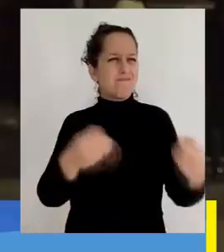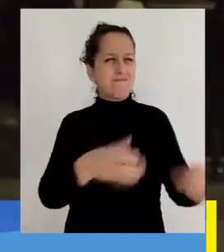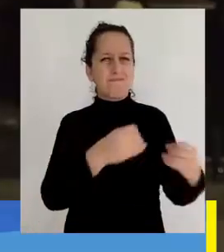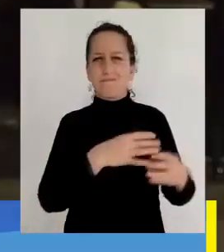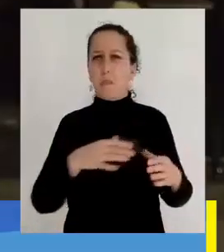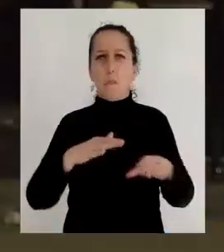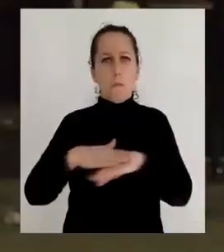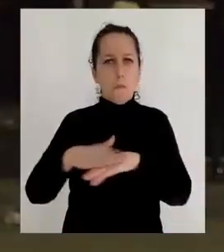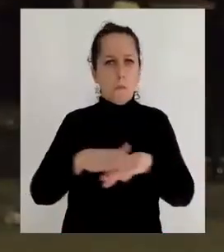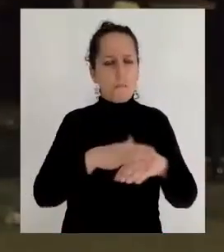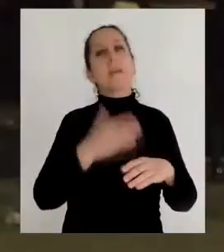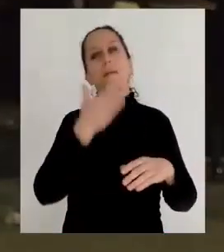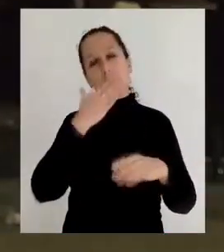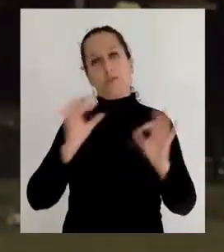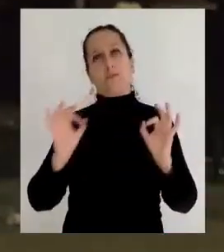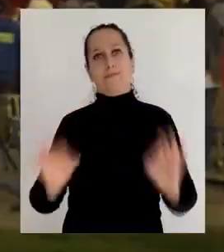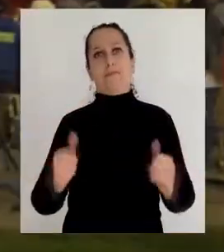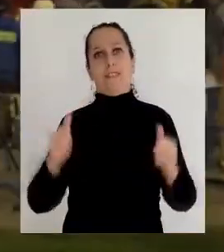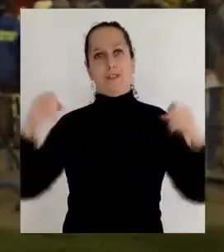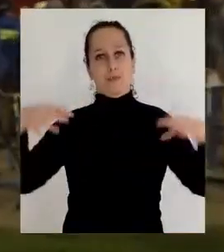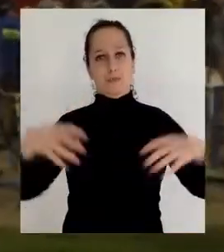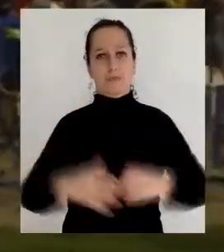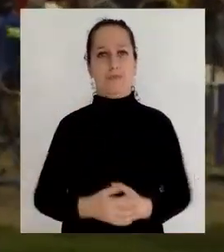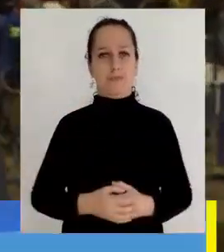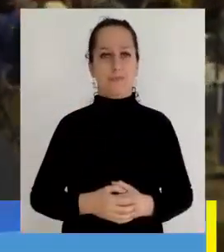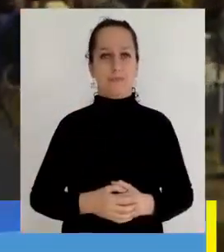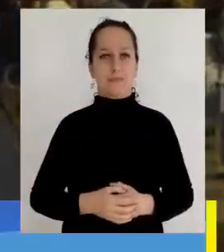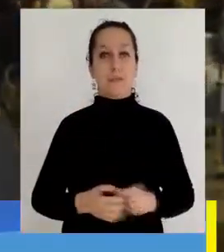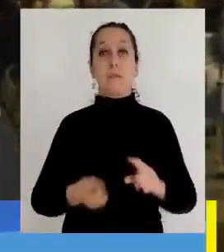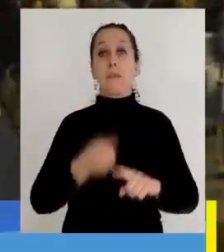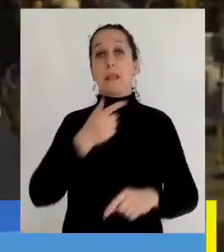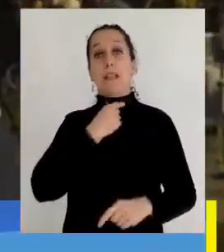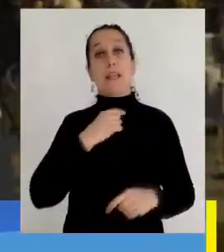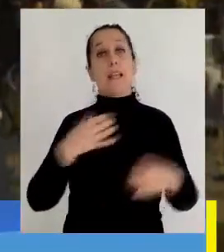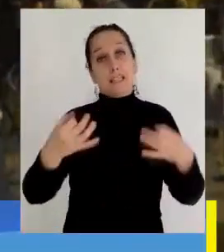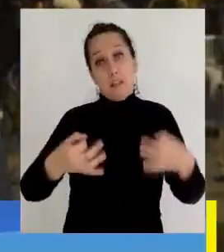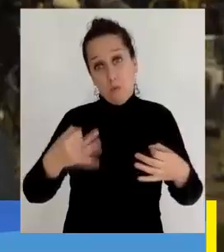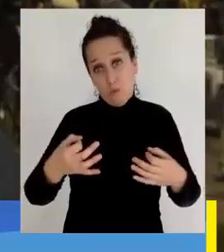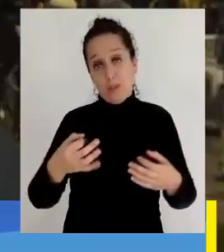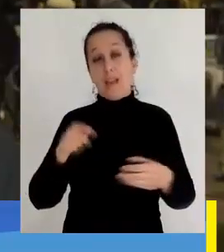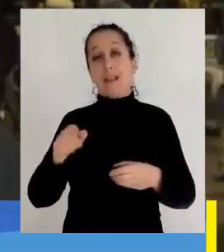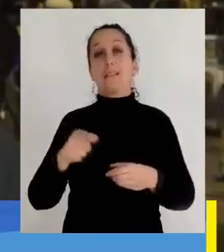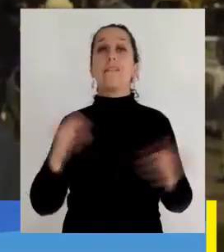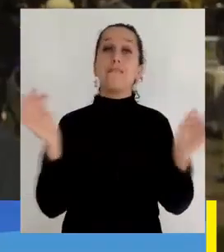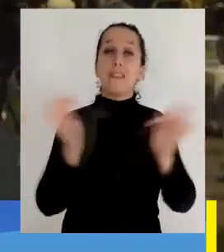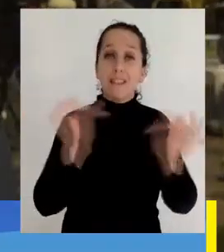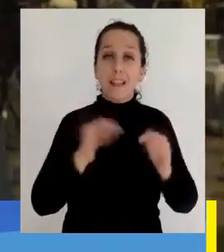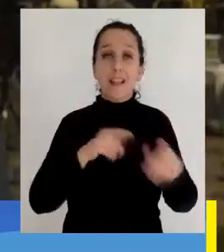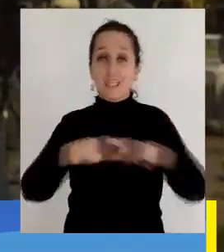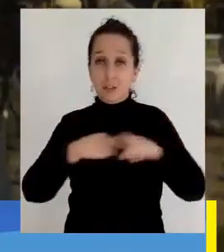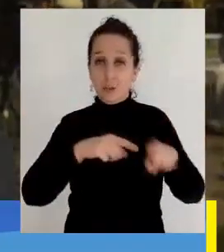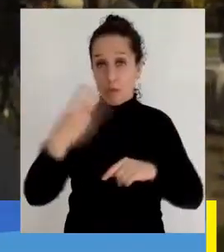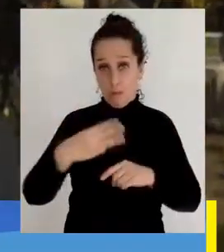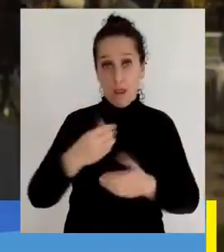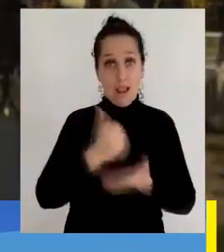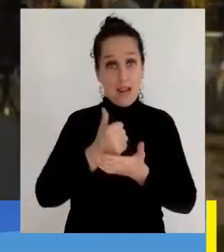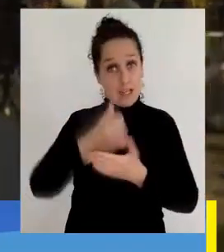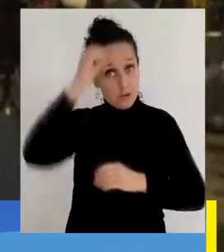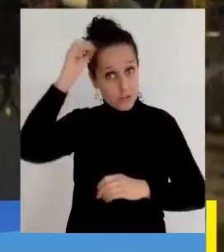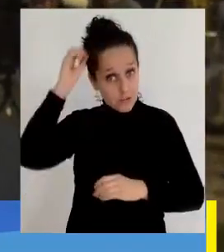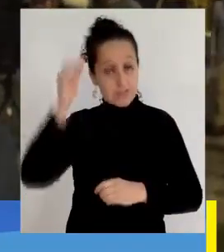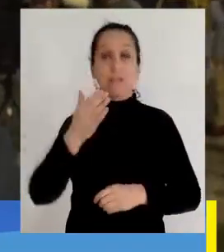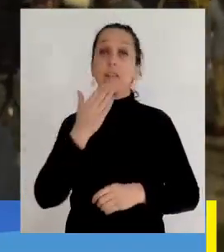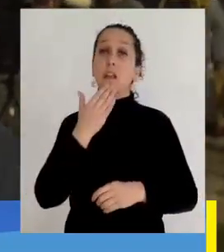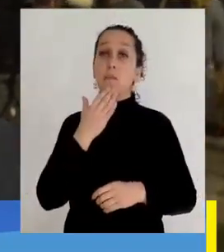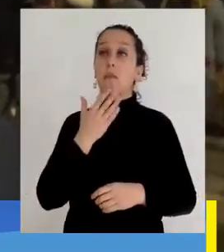iluminación no estaban siendo ocupados como correspondían. Primero felicitar a la gestión municipal, encabezada por el alcalde Álvaro Ortí y